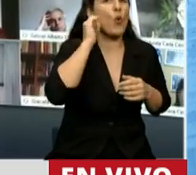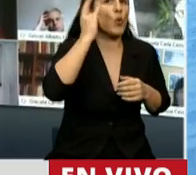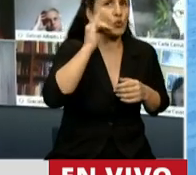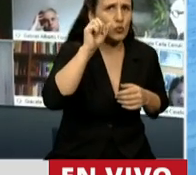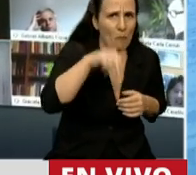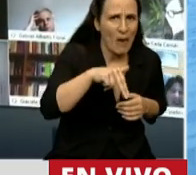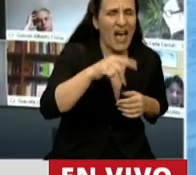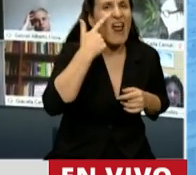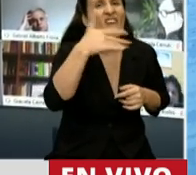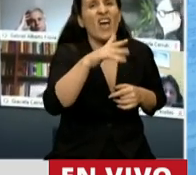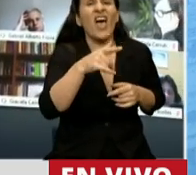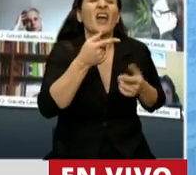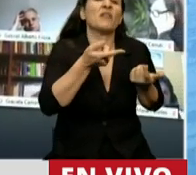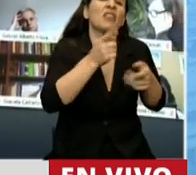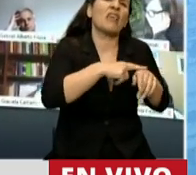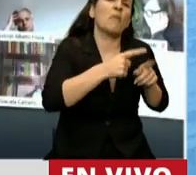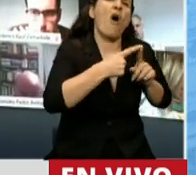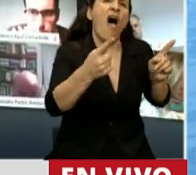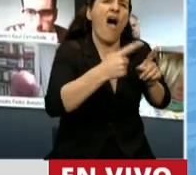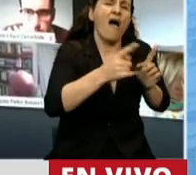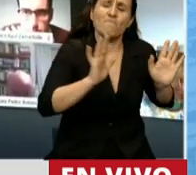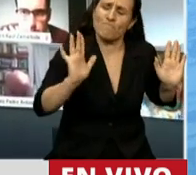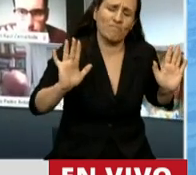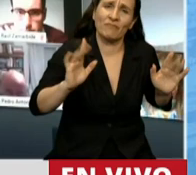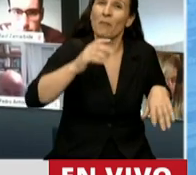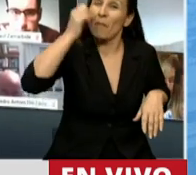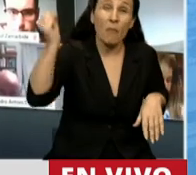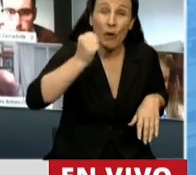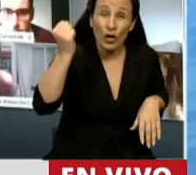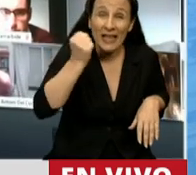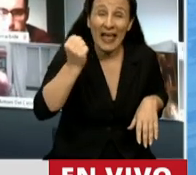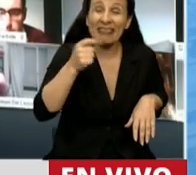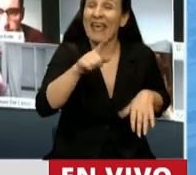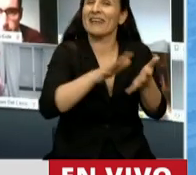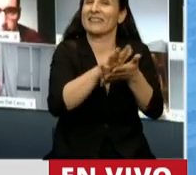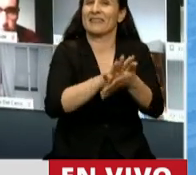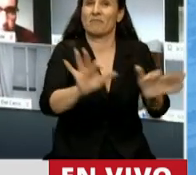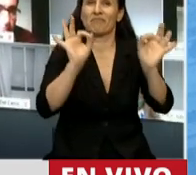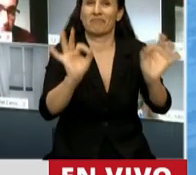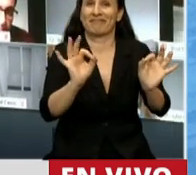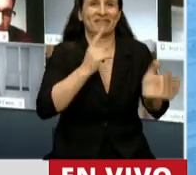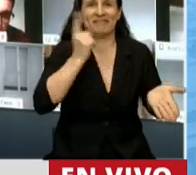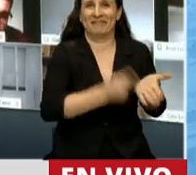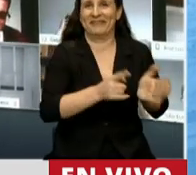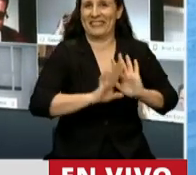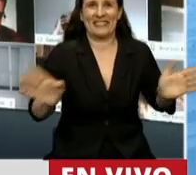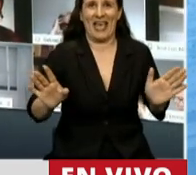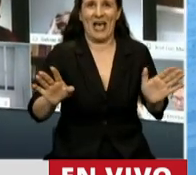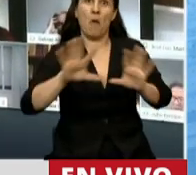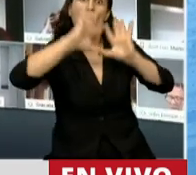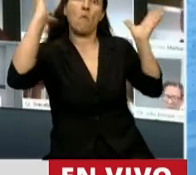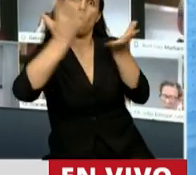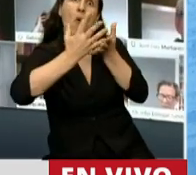en qué tiempo, si fue mucho, si fue poco, no. Lo importante es a lo que se arribó. Se despejó ante el mundo la